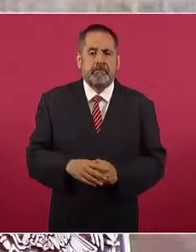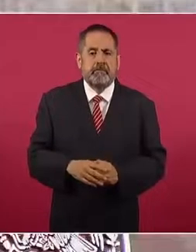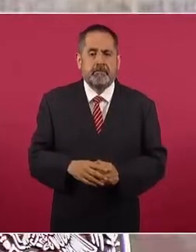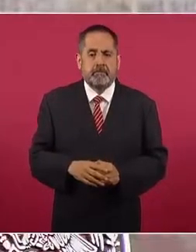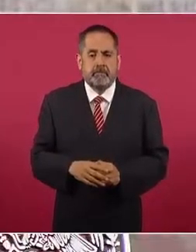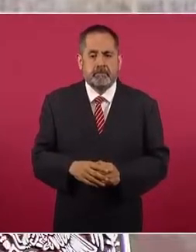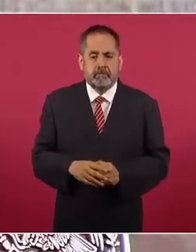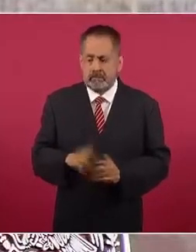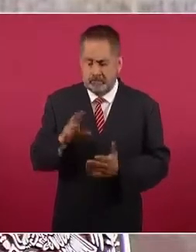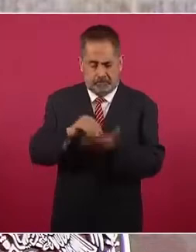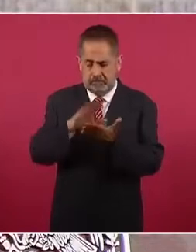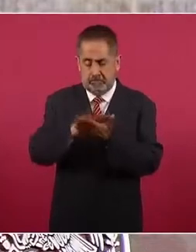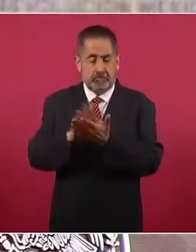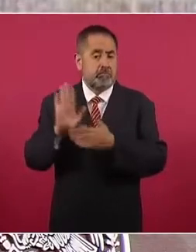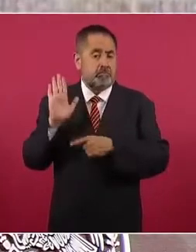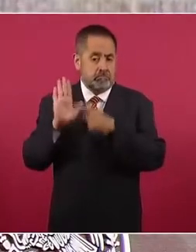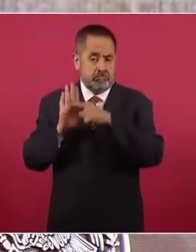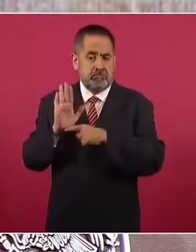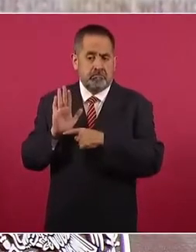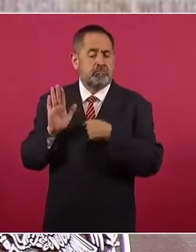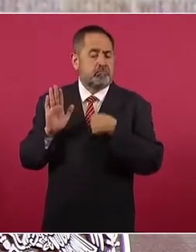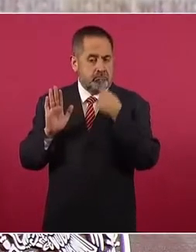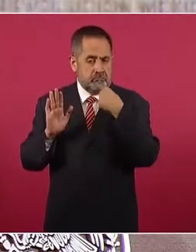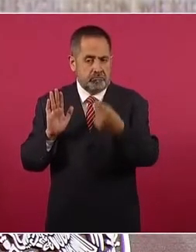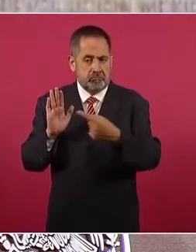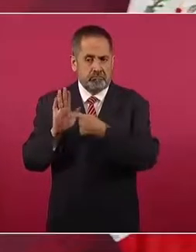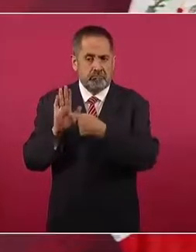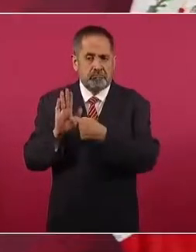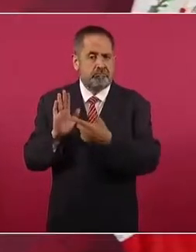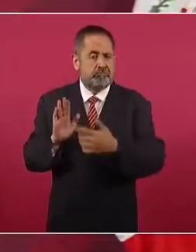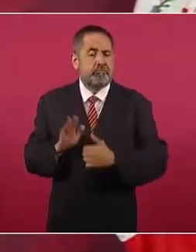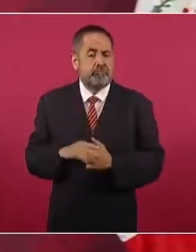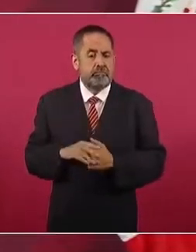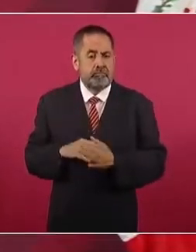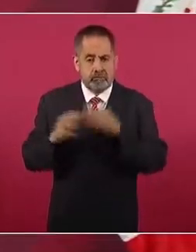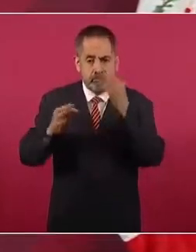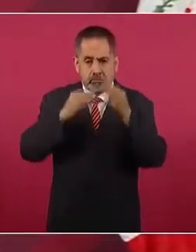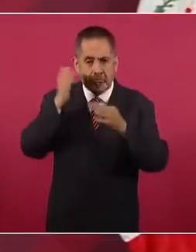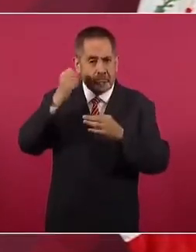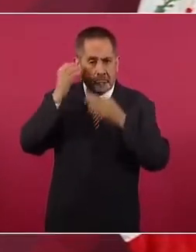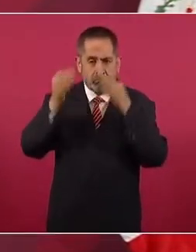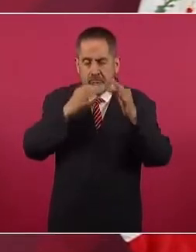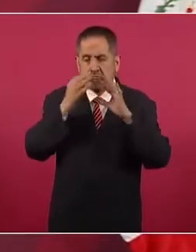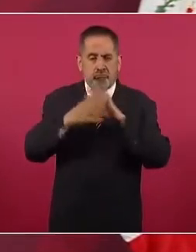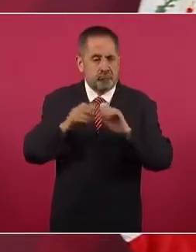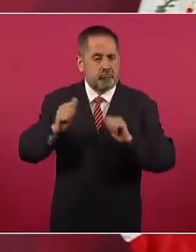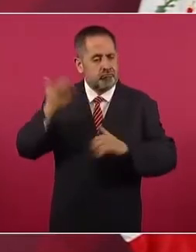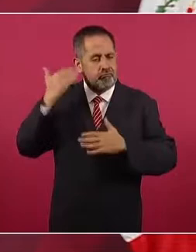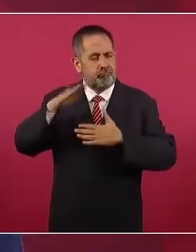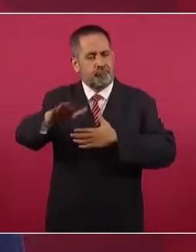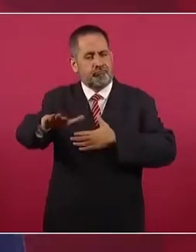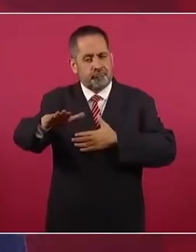Así está en mi discurso de toma de posesión,